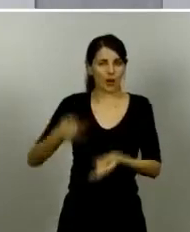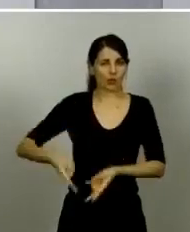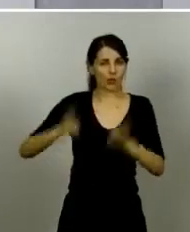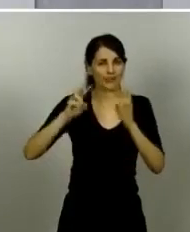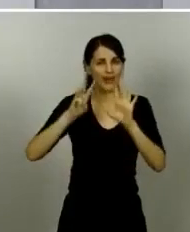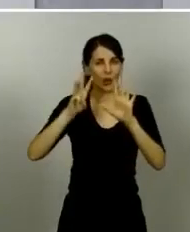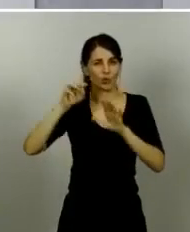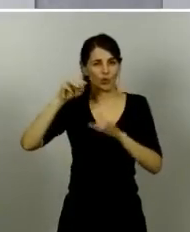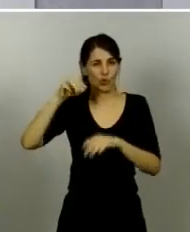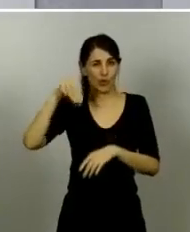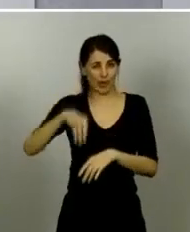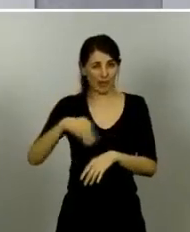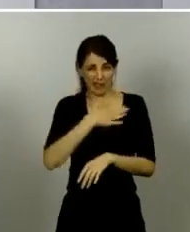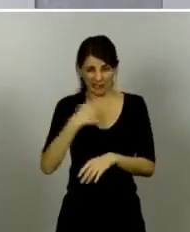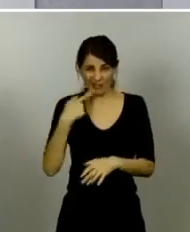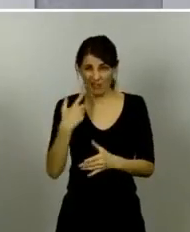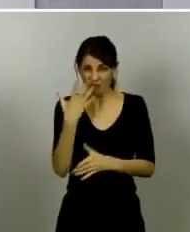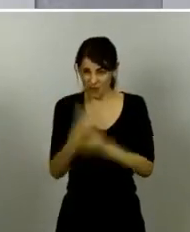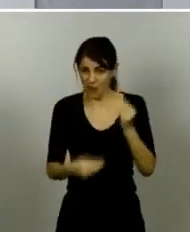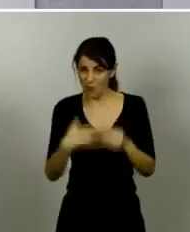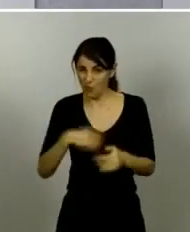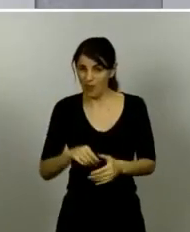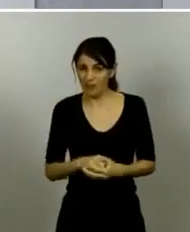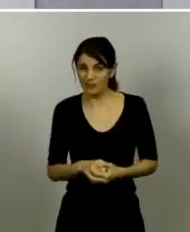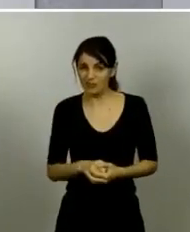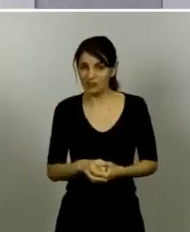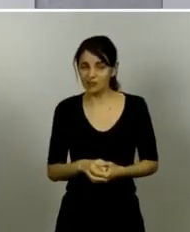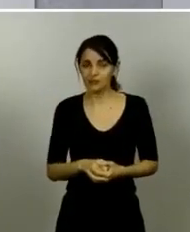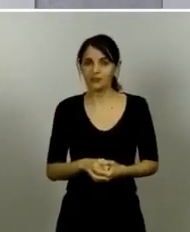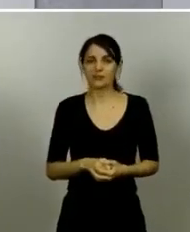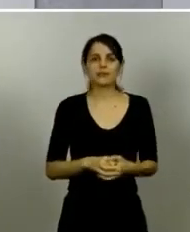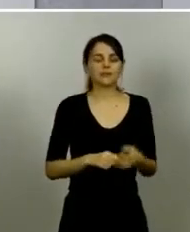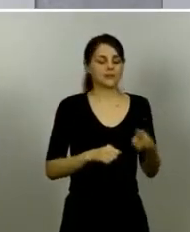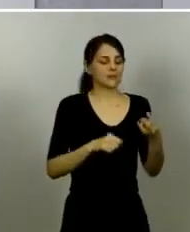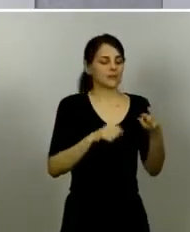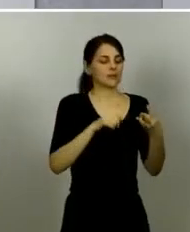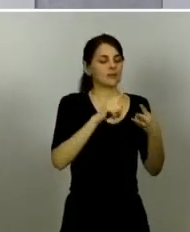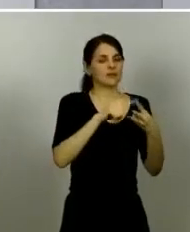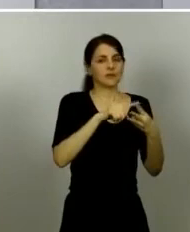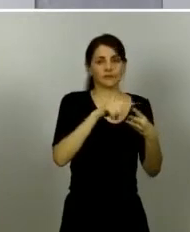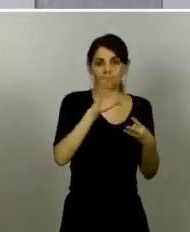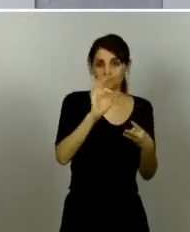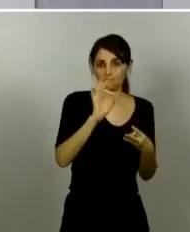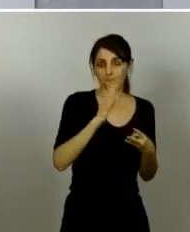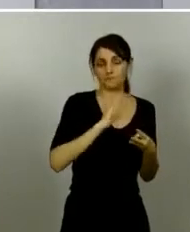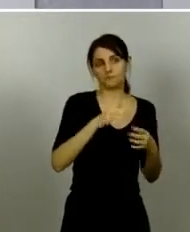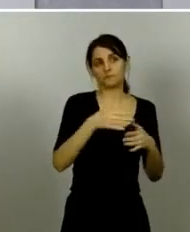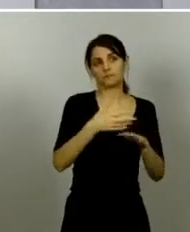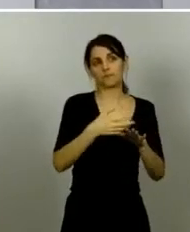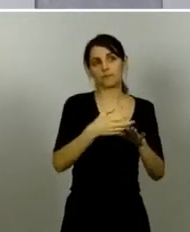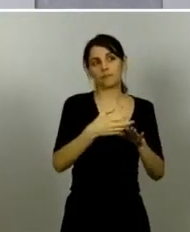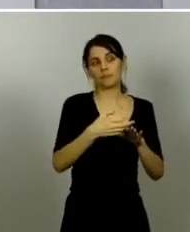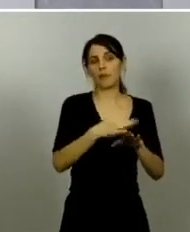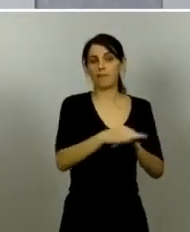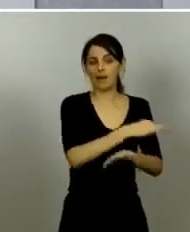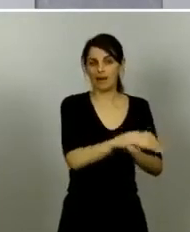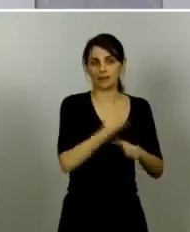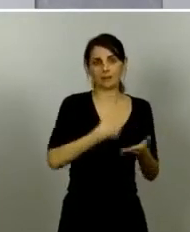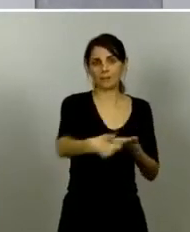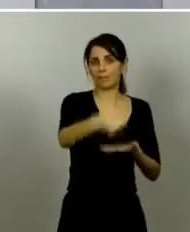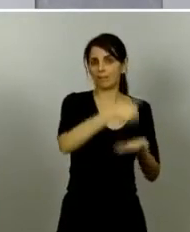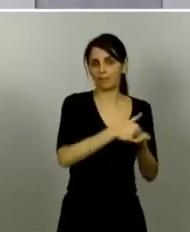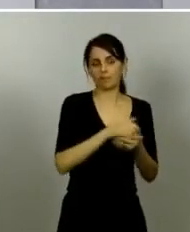comunidad automóvil les ha pedido que todas las islas progresaran a fase 3 nosotros somos partidarios de mantener el criterio de